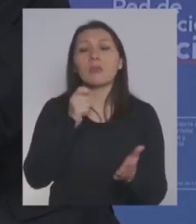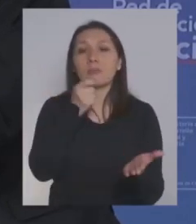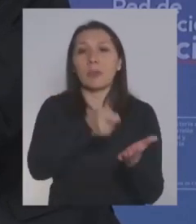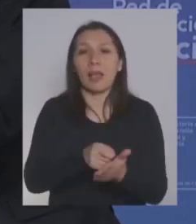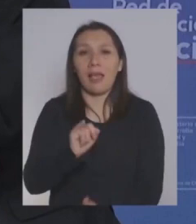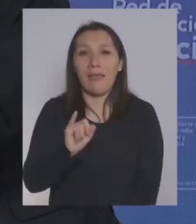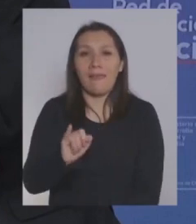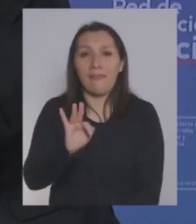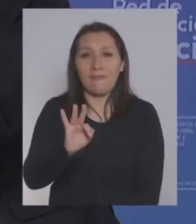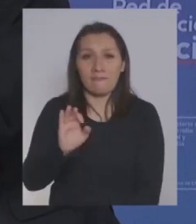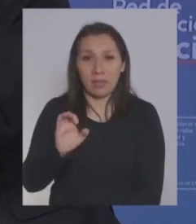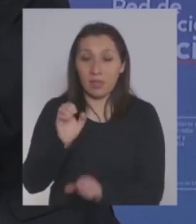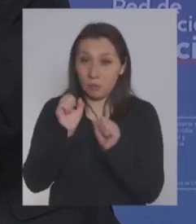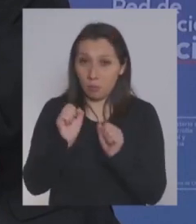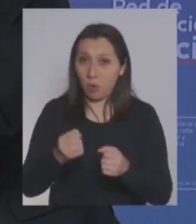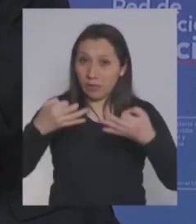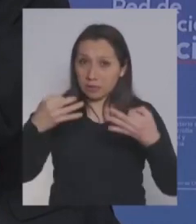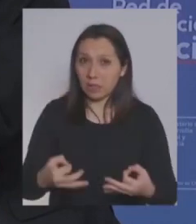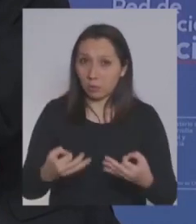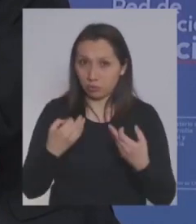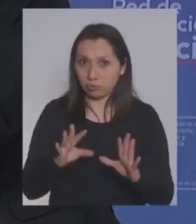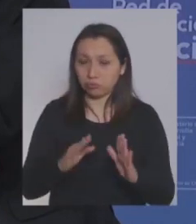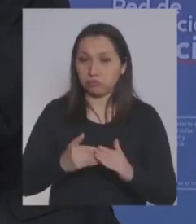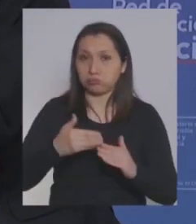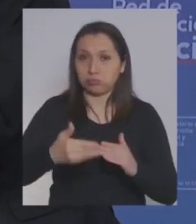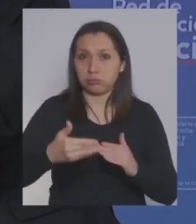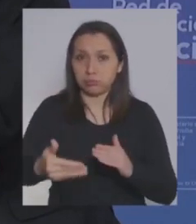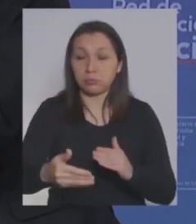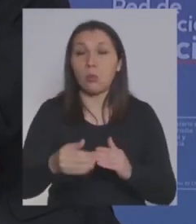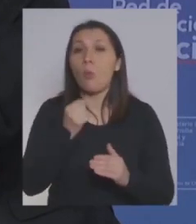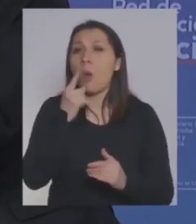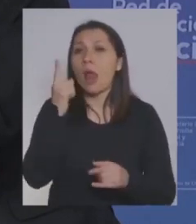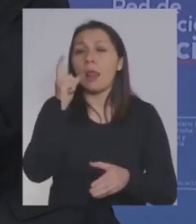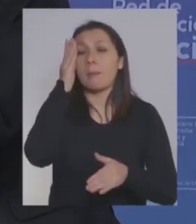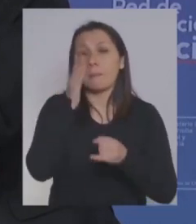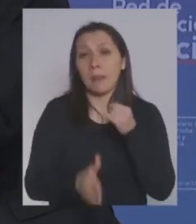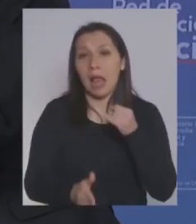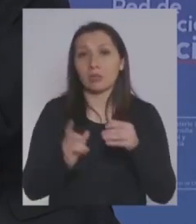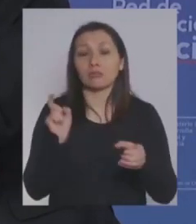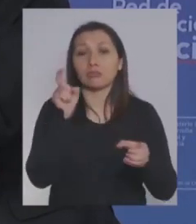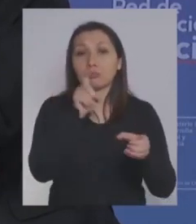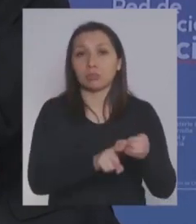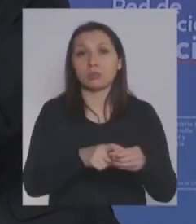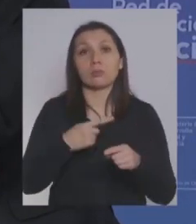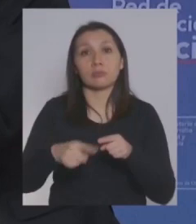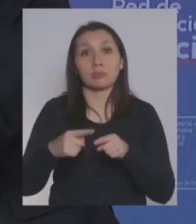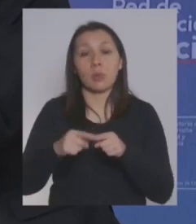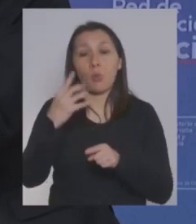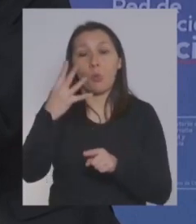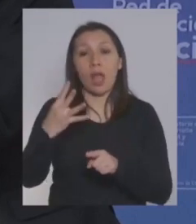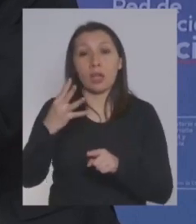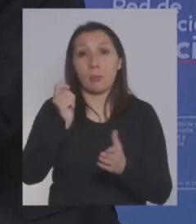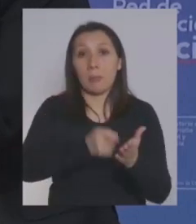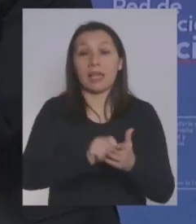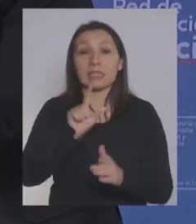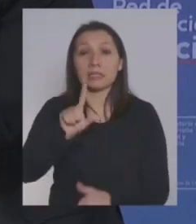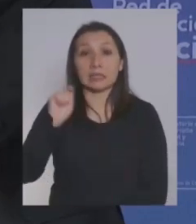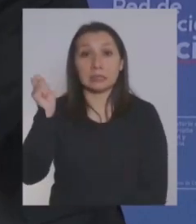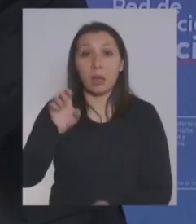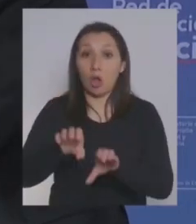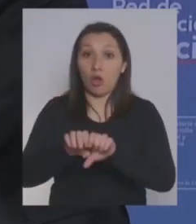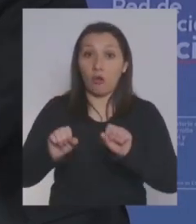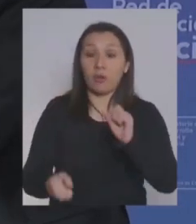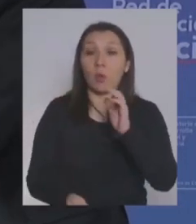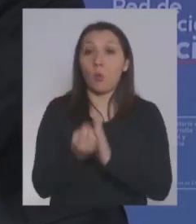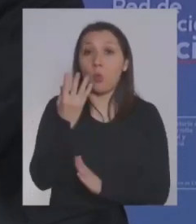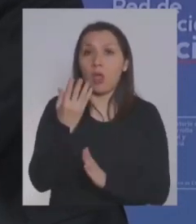IFE, si eso se puede reafirmar, y además, ¿cuál sería el plazo para postular? Porque para postular al cuarto pago es hasta el 7 de septiembre, pero si es que se confirman